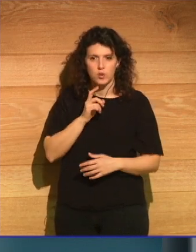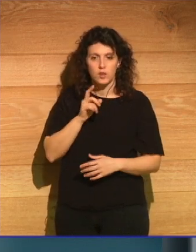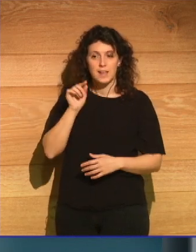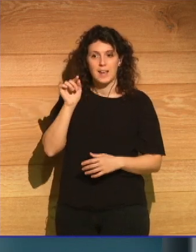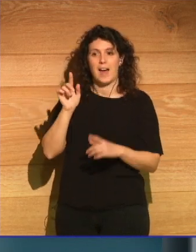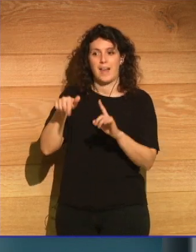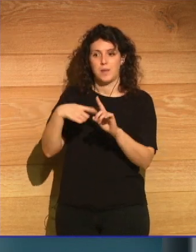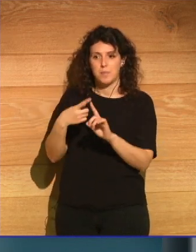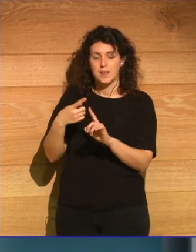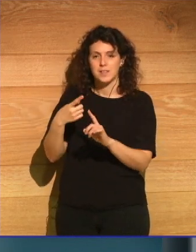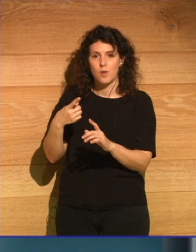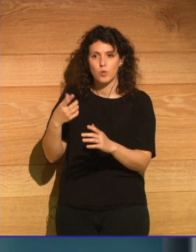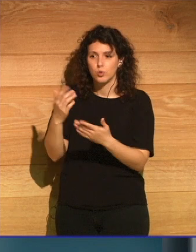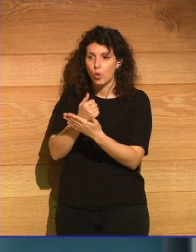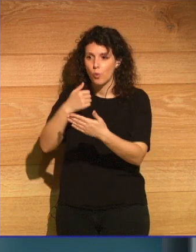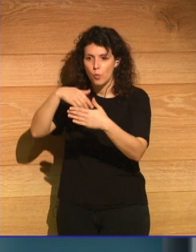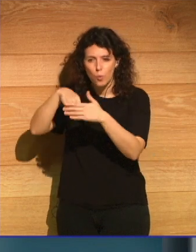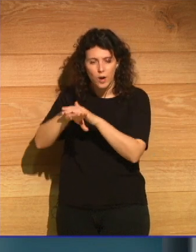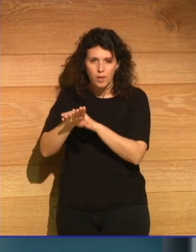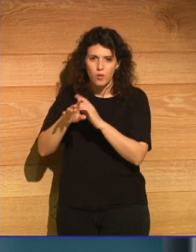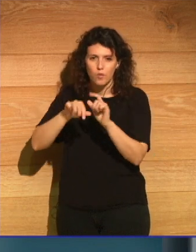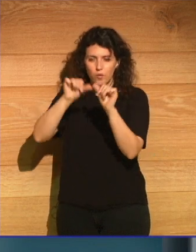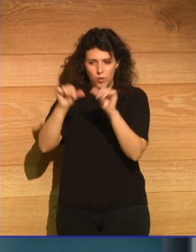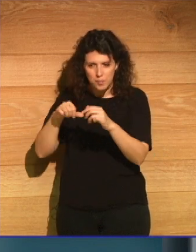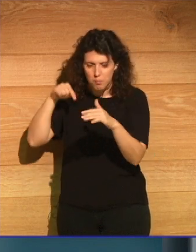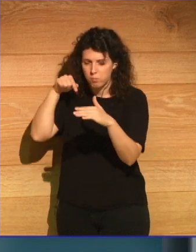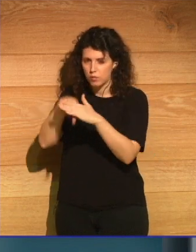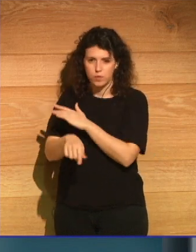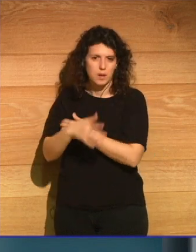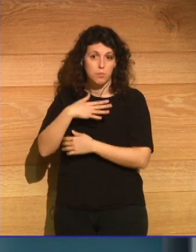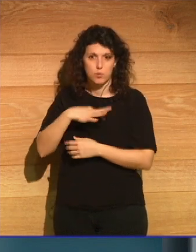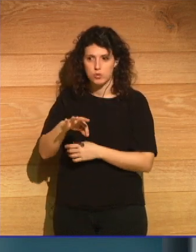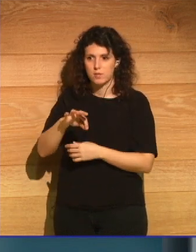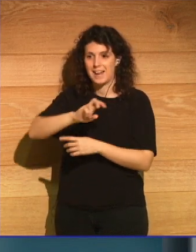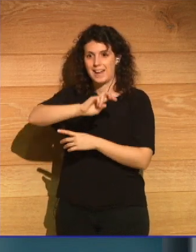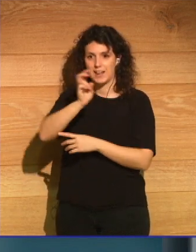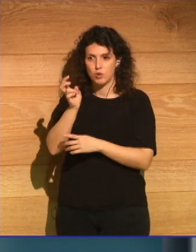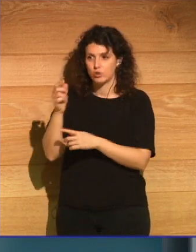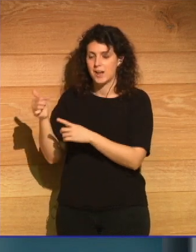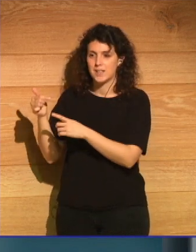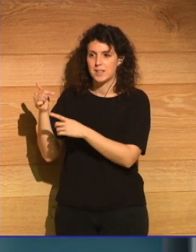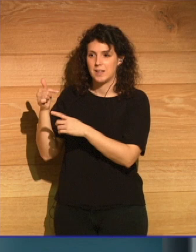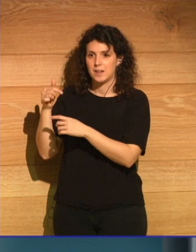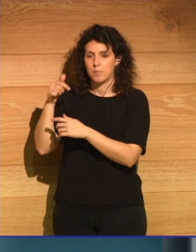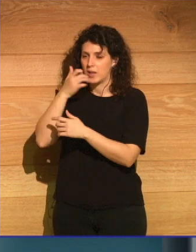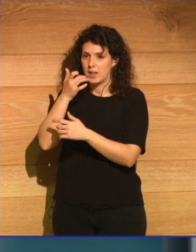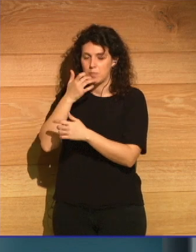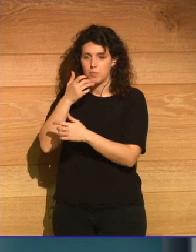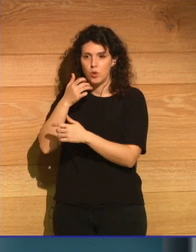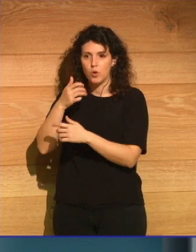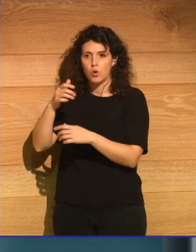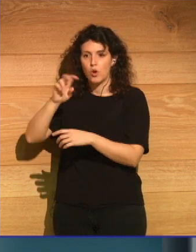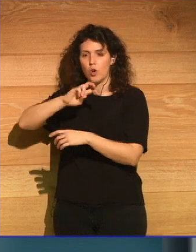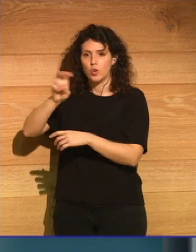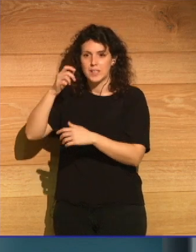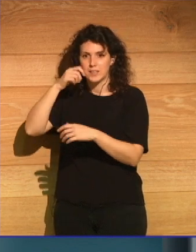de la manera más profunda posible en otras criaturas, en otros seres vivos. También es muy